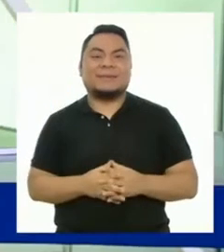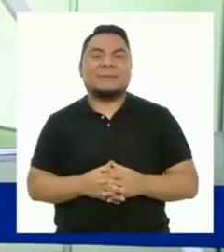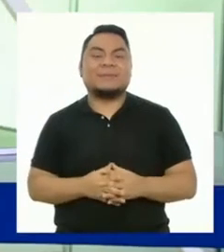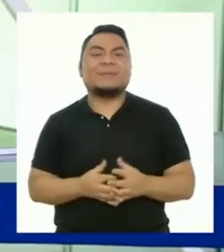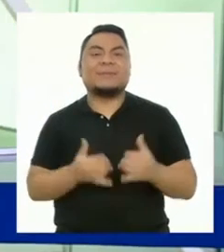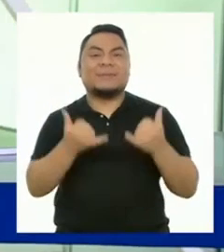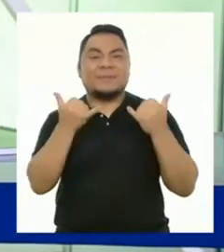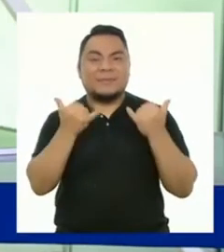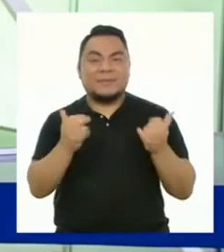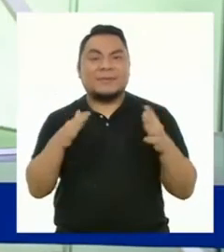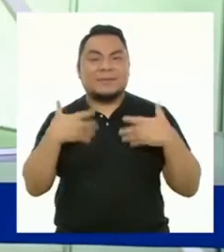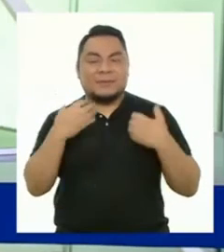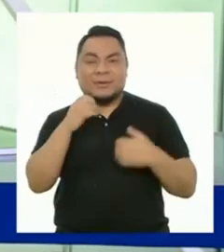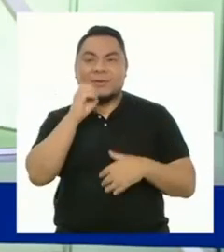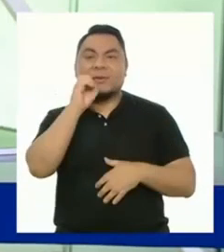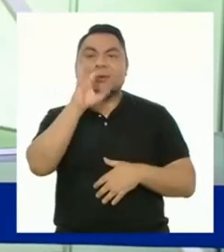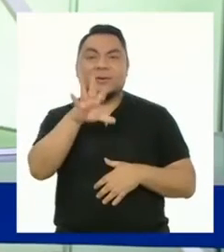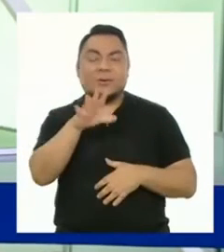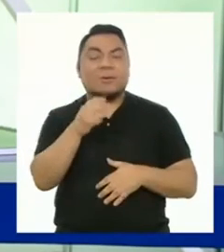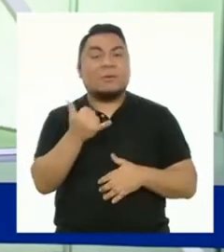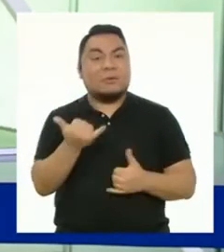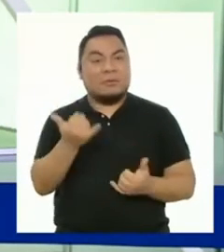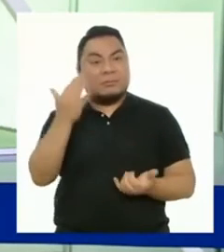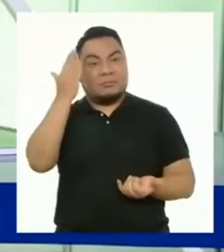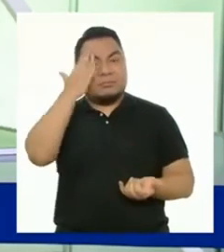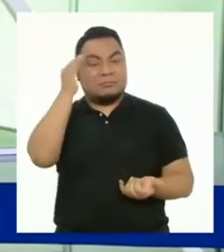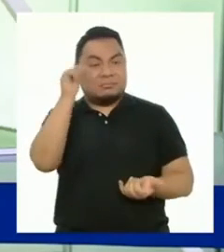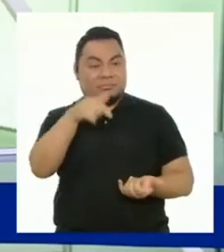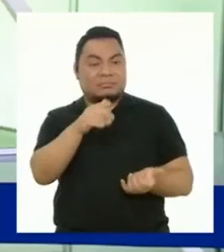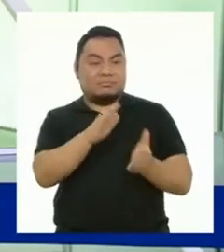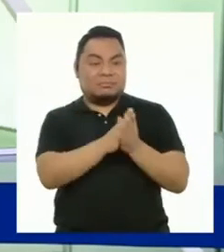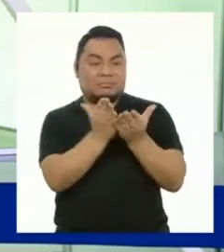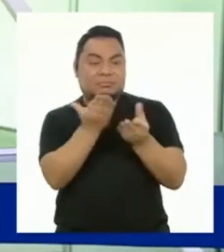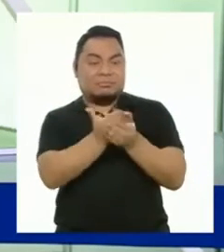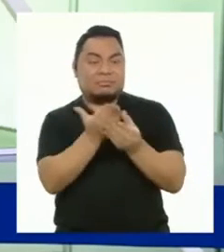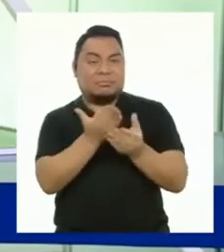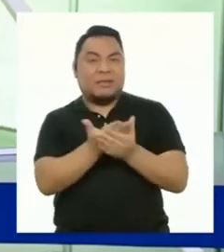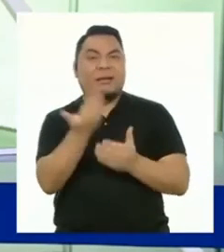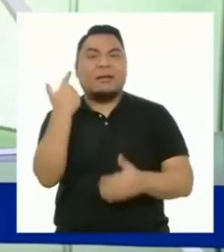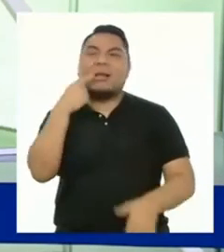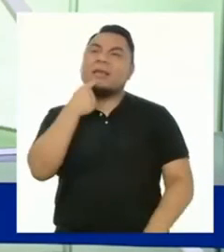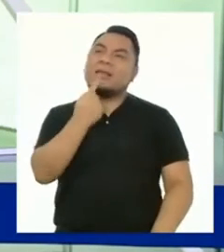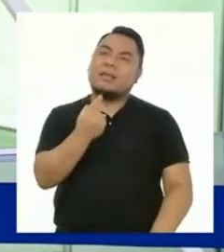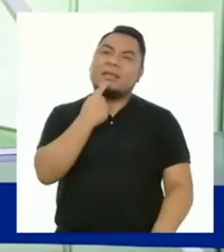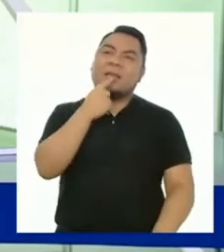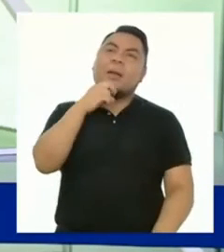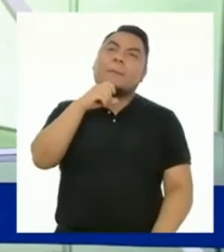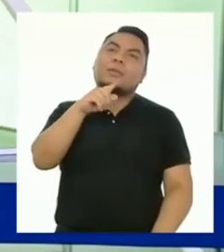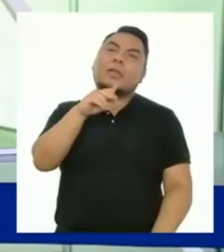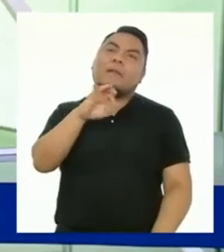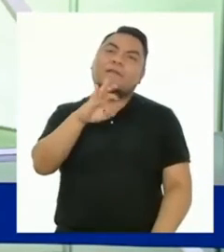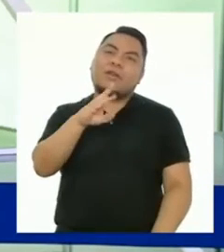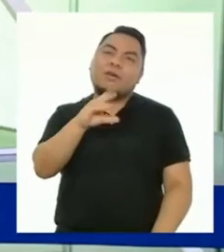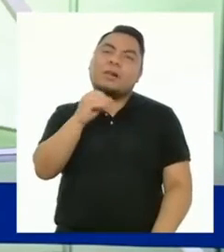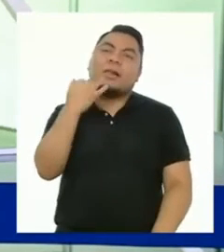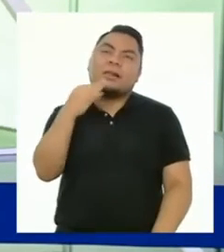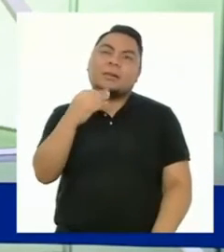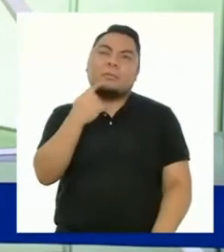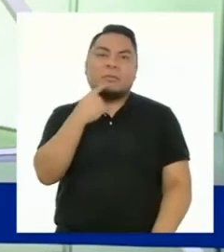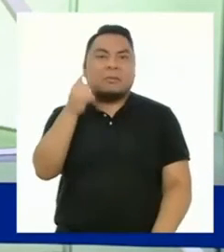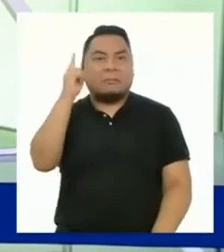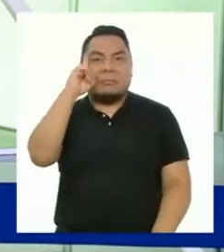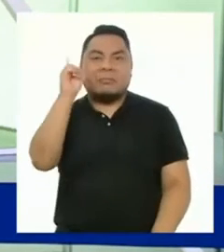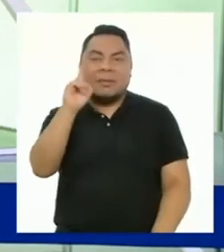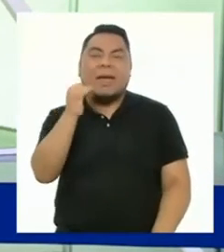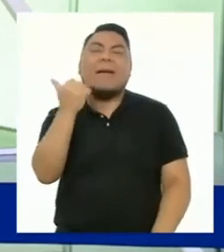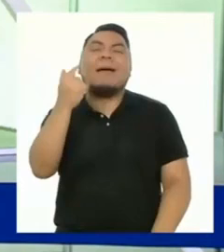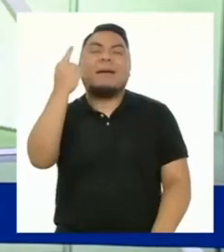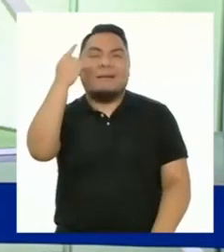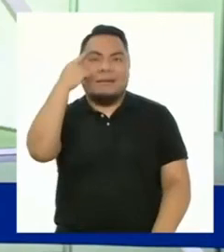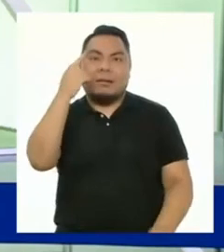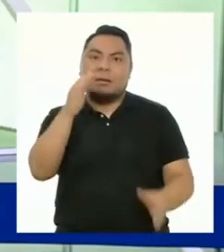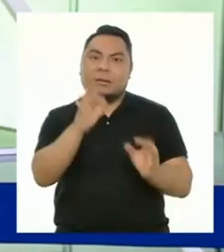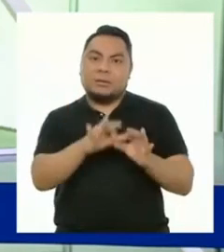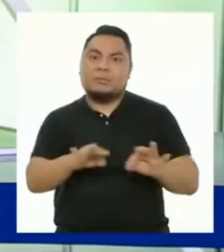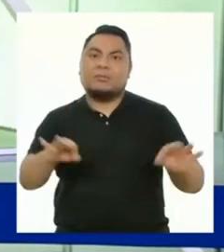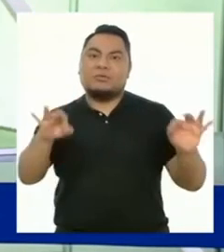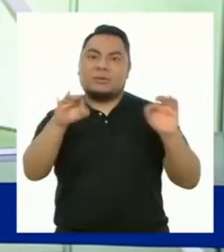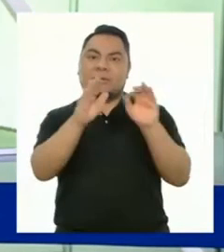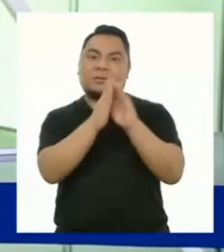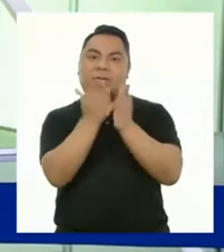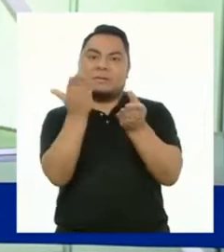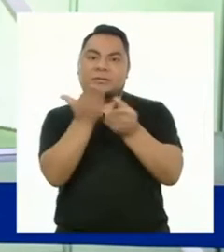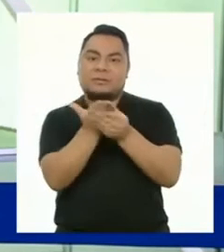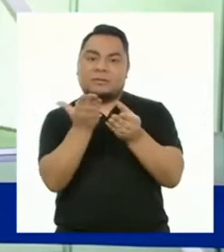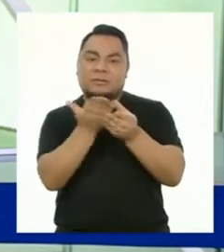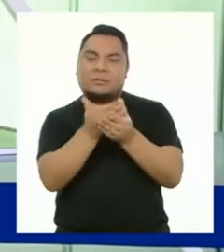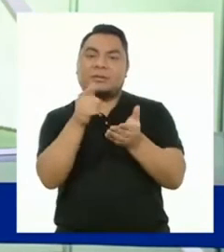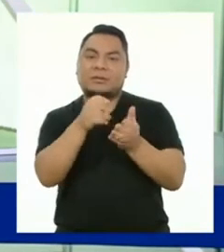Hoy hemos podido conocer el portafolio que siempre mencionábamos, pero que no conocíamos muy bien. Ahora ya saben lo útil que es el